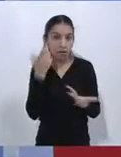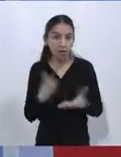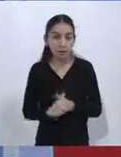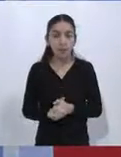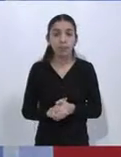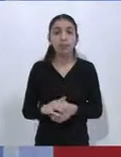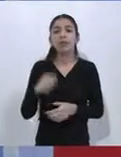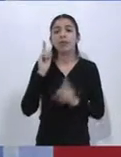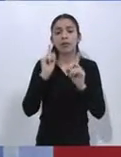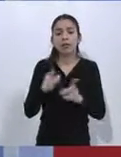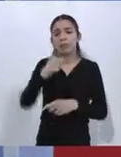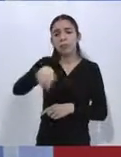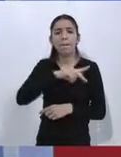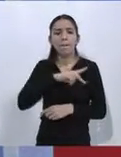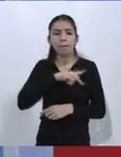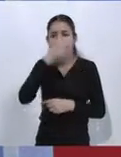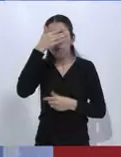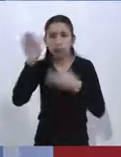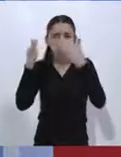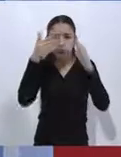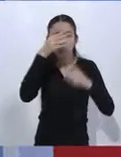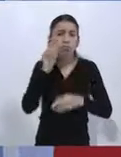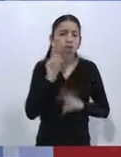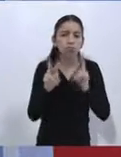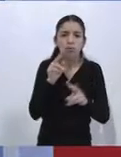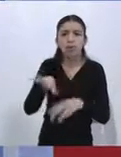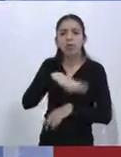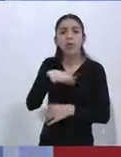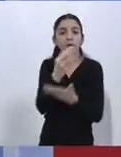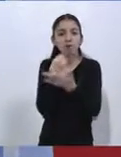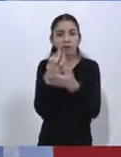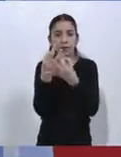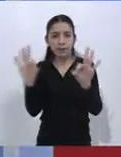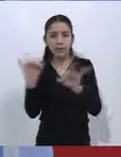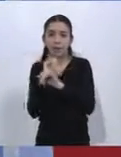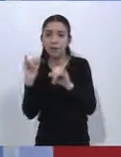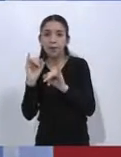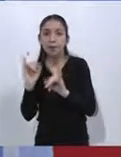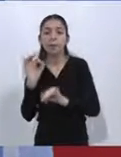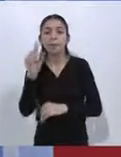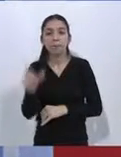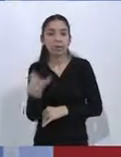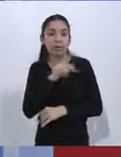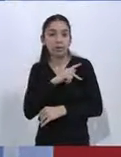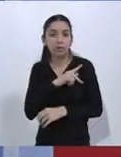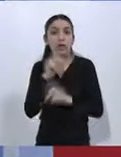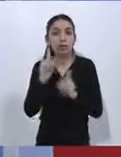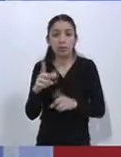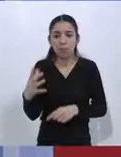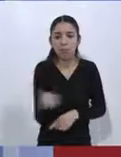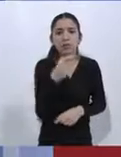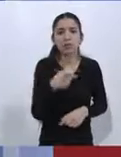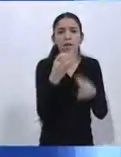es que la gente pueda visibilizar dónde están los becarios, escucharle el testimonio a un becario, saber de que conseguir la beca es posible,